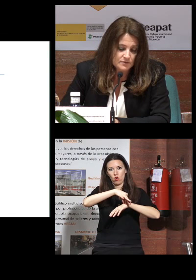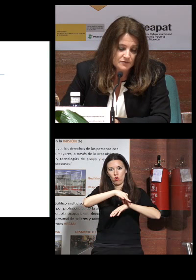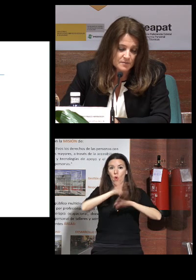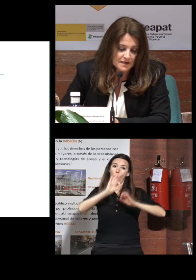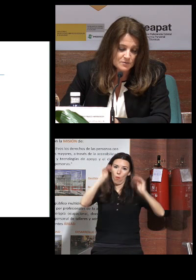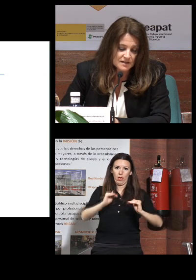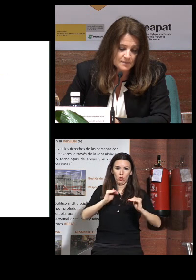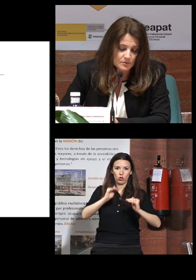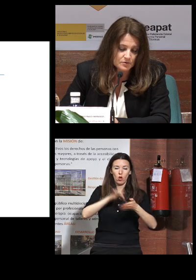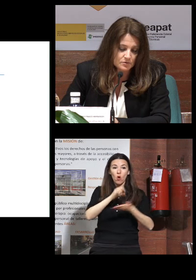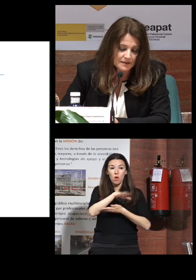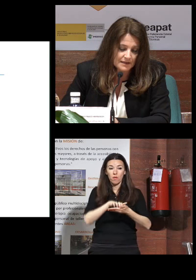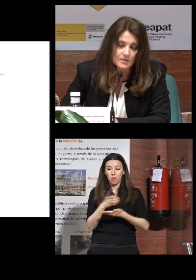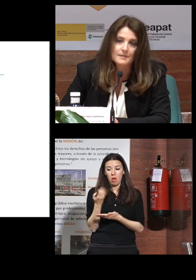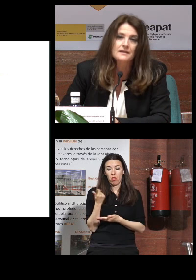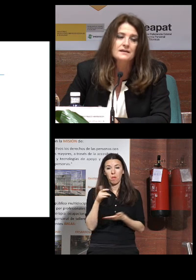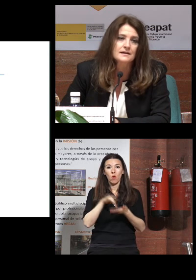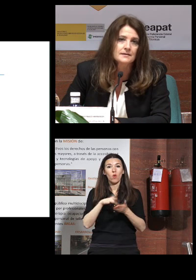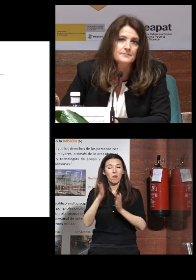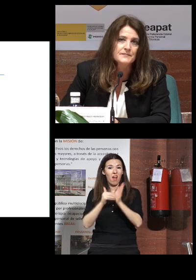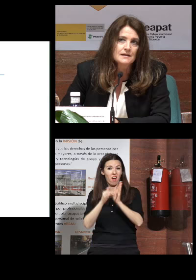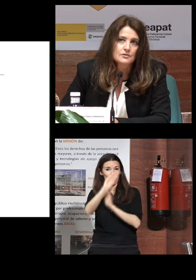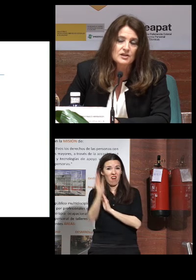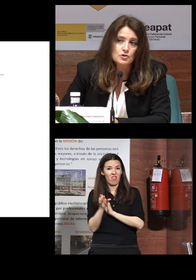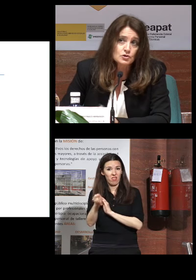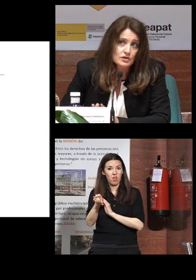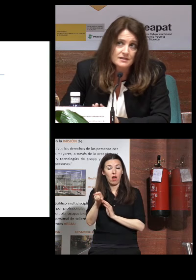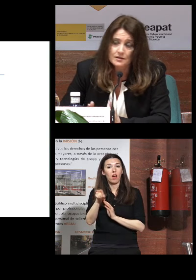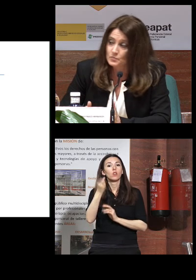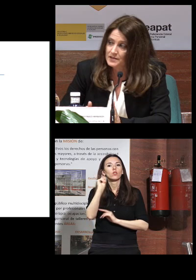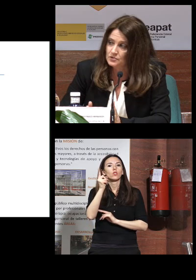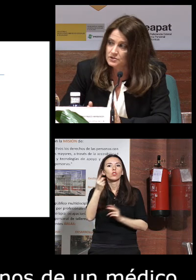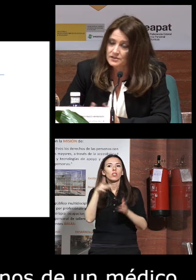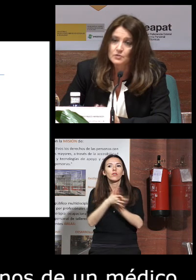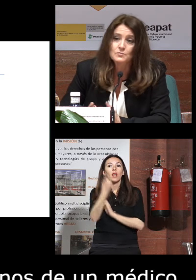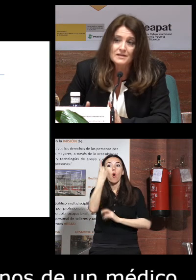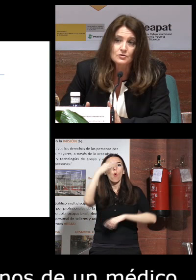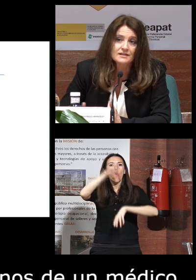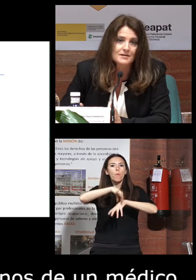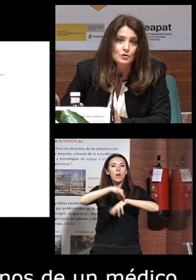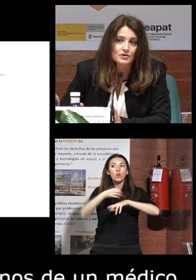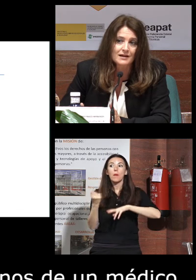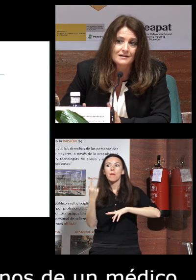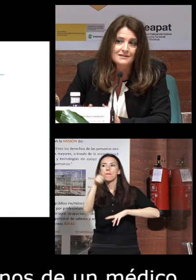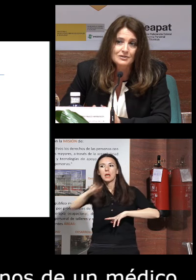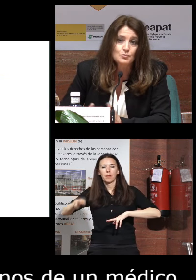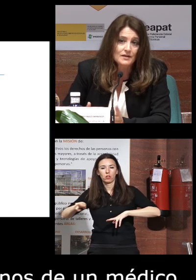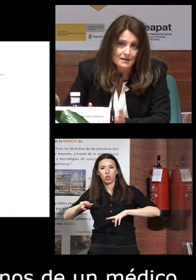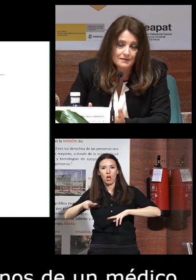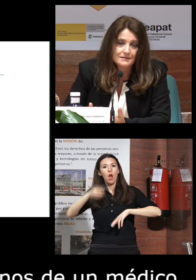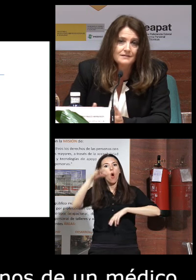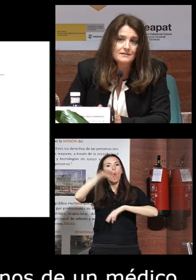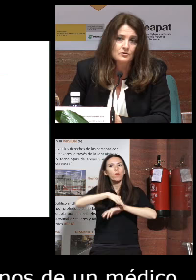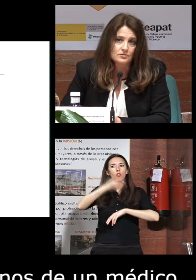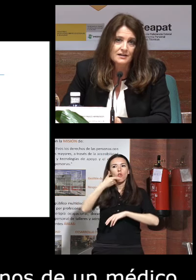informe que hicimos hace poco para la comunidad valenciana donde no solo es tener un médico sino tener un médico que también conozca tu